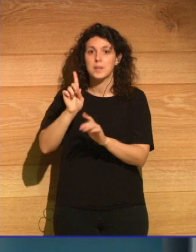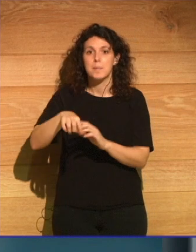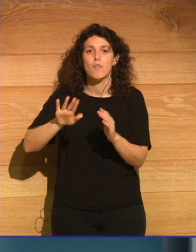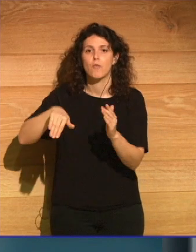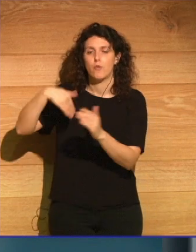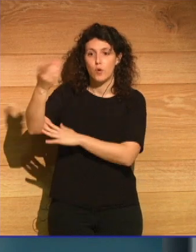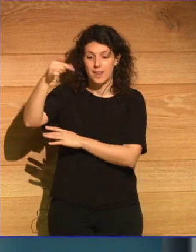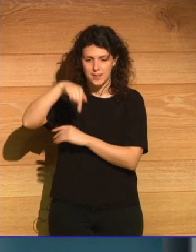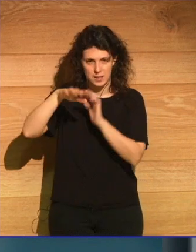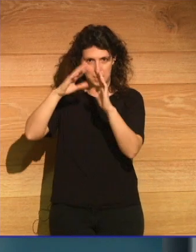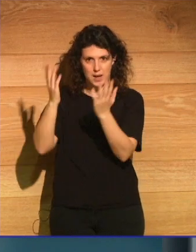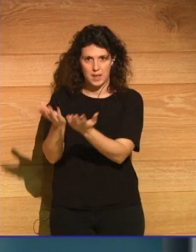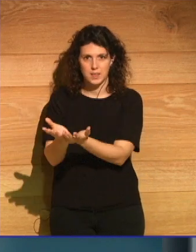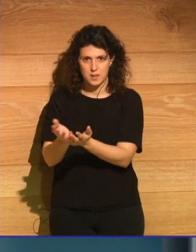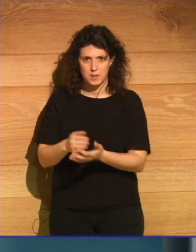de este planeta.